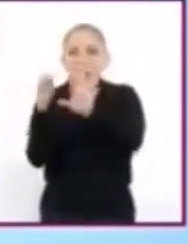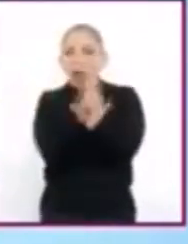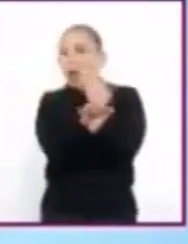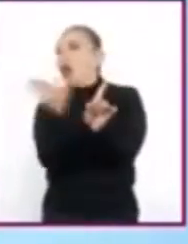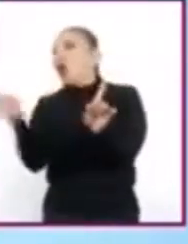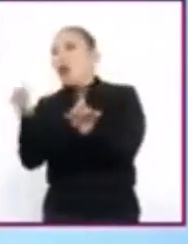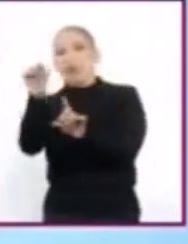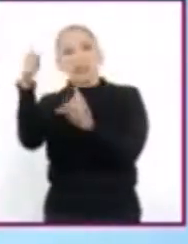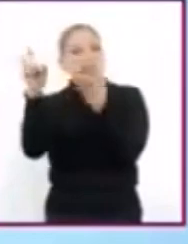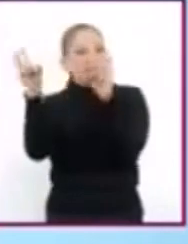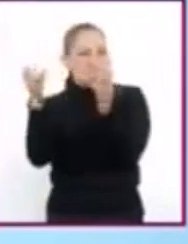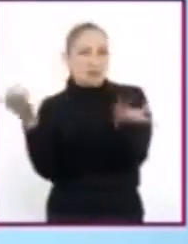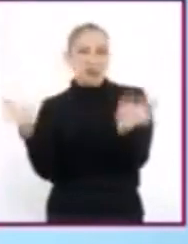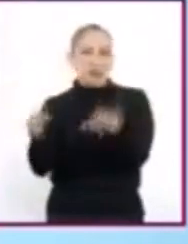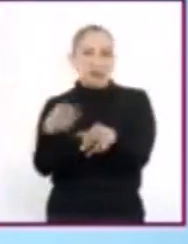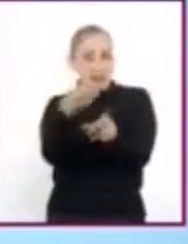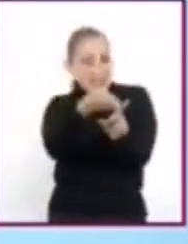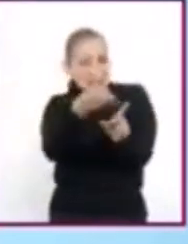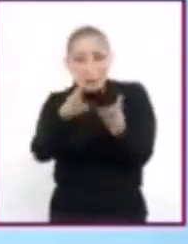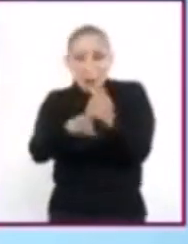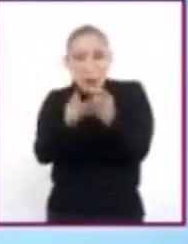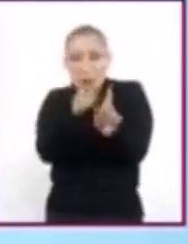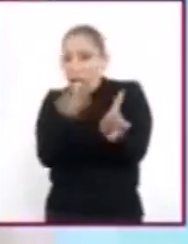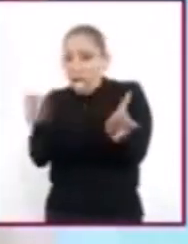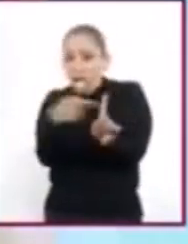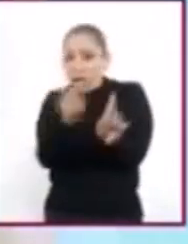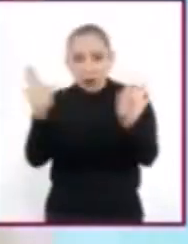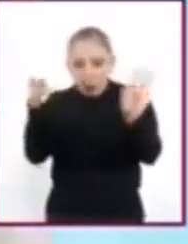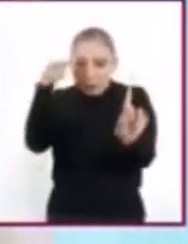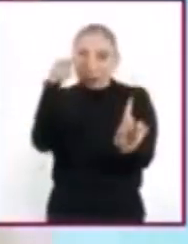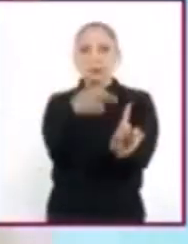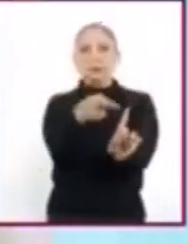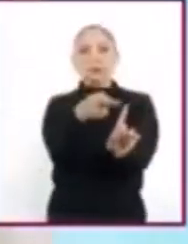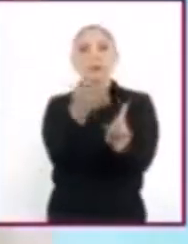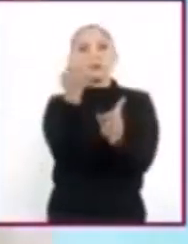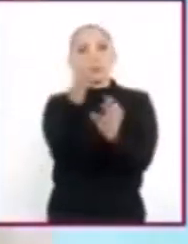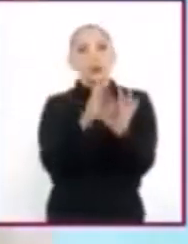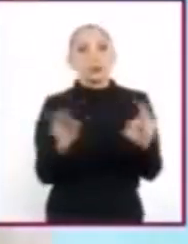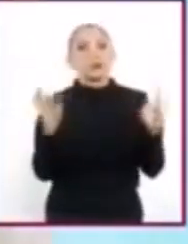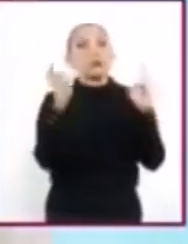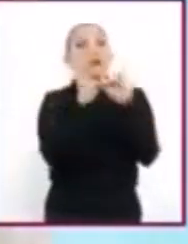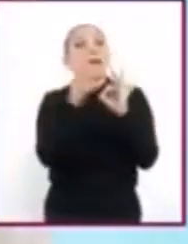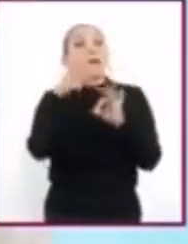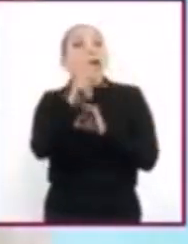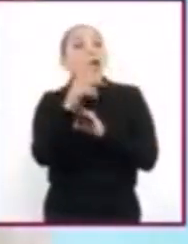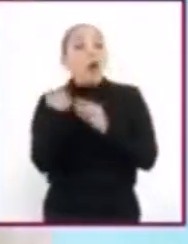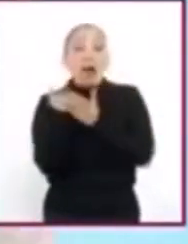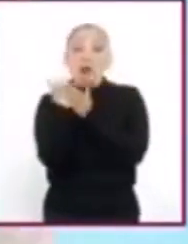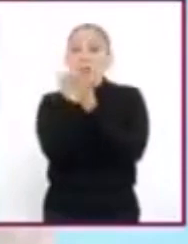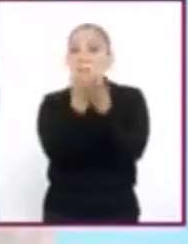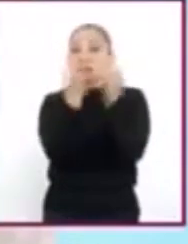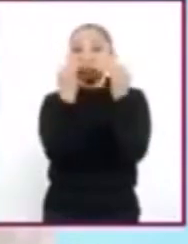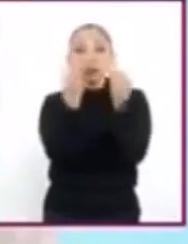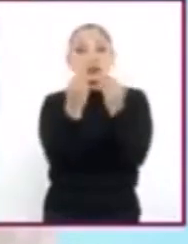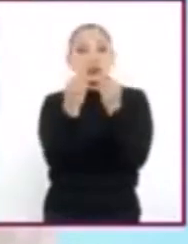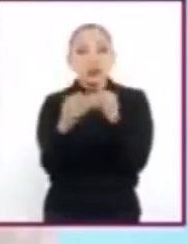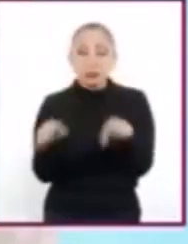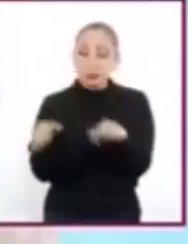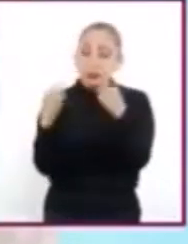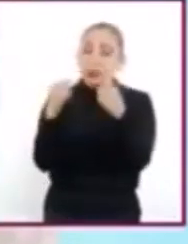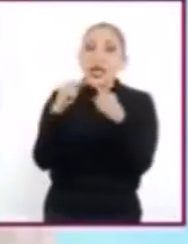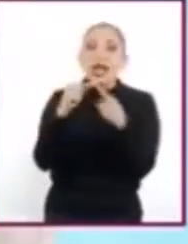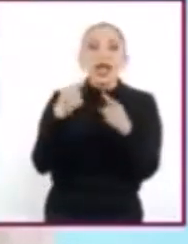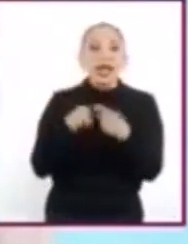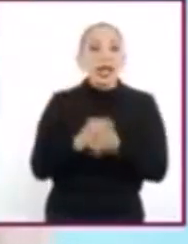secundarios que no son el núcleo del conflicto. Todo ello es importante, pero la gran herramienta para resolver conflictos es el